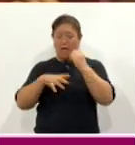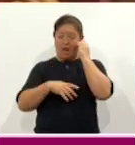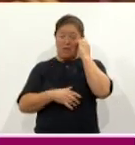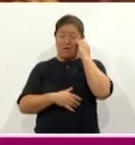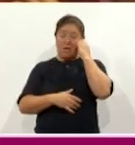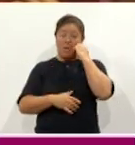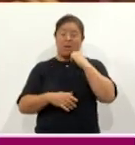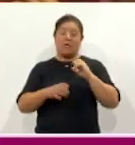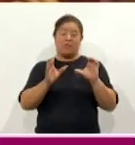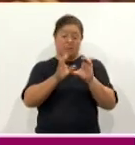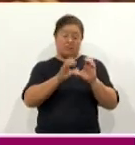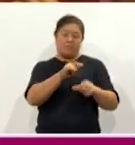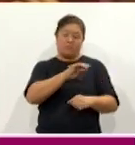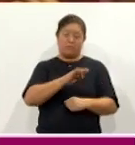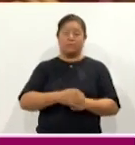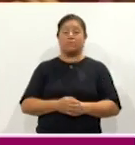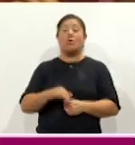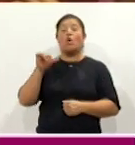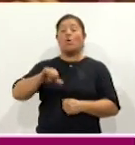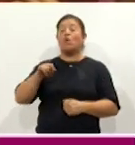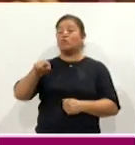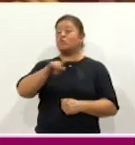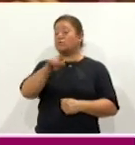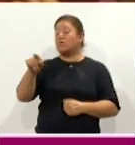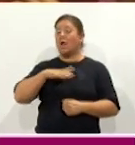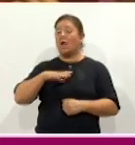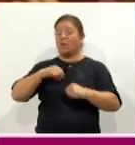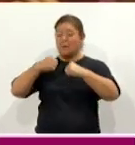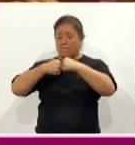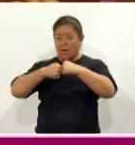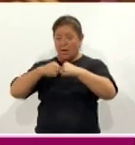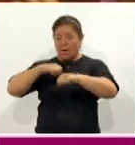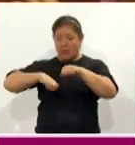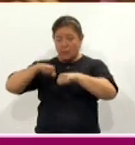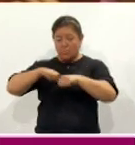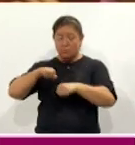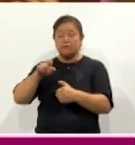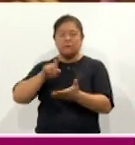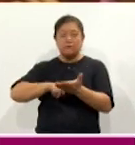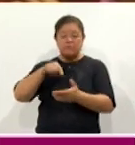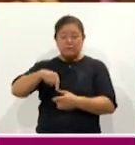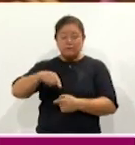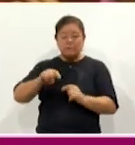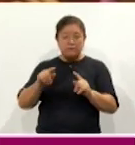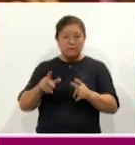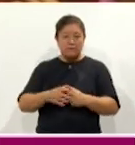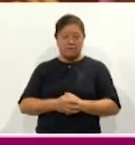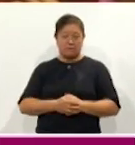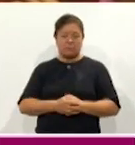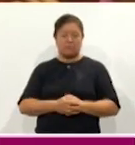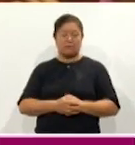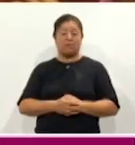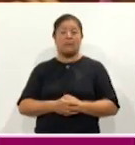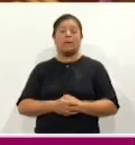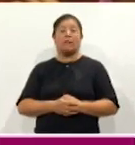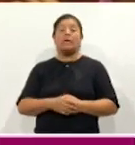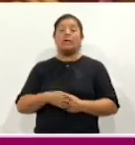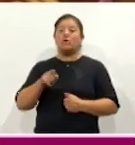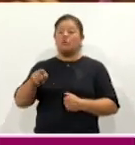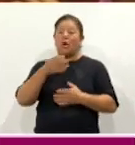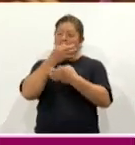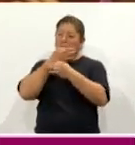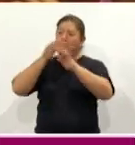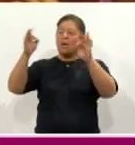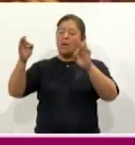Tlaxcala. Hoy van a poder hablar de lo que tenemos en casa. Y eso me llena de